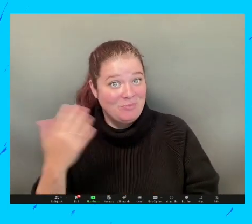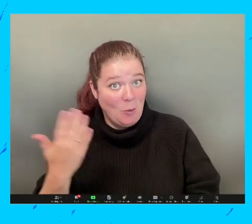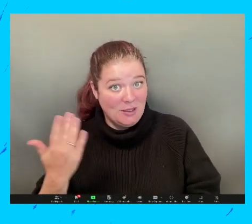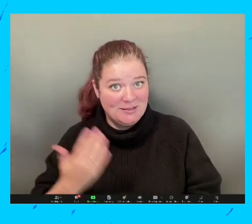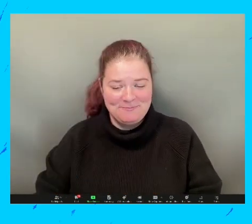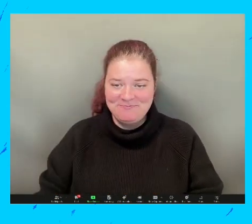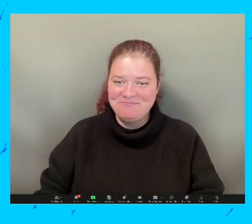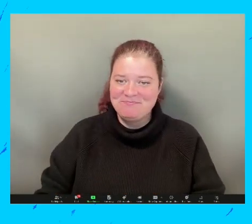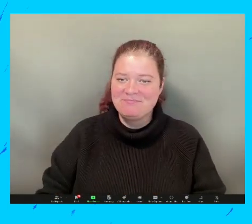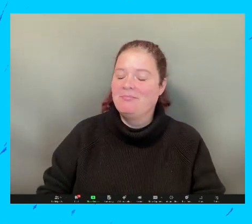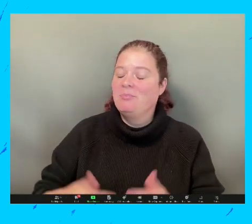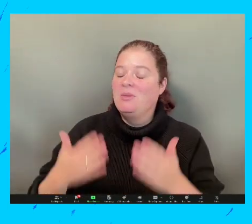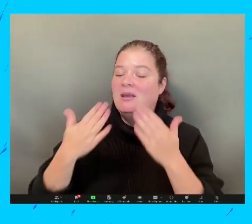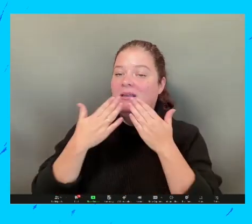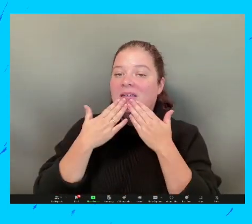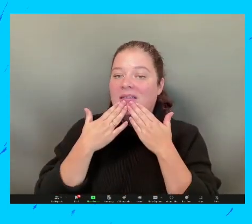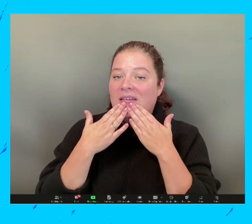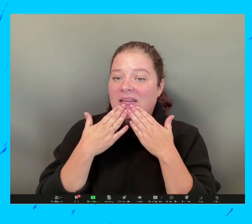¿tienes algún comentario?